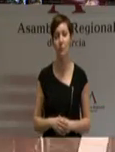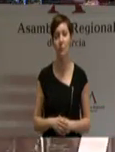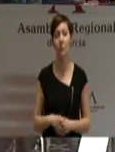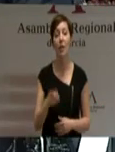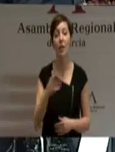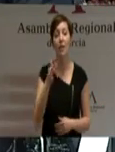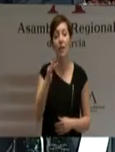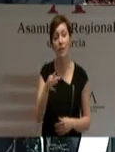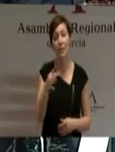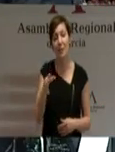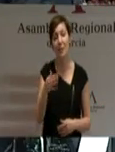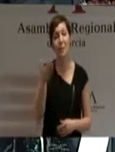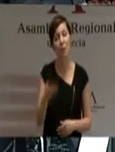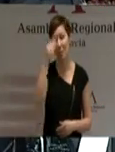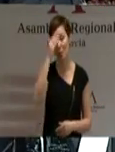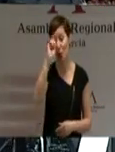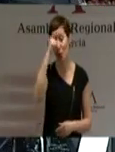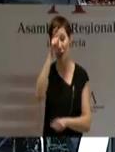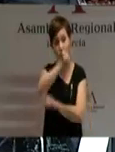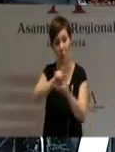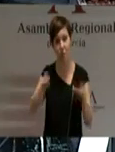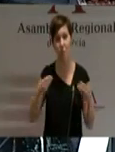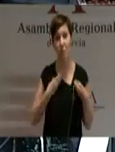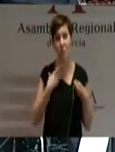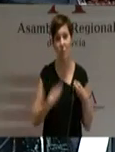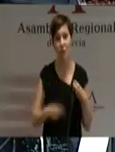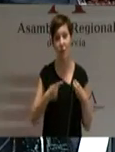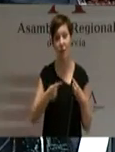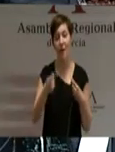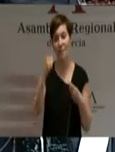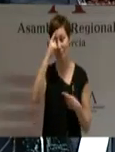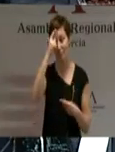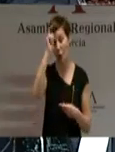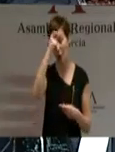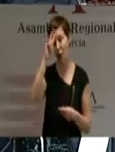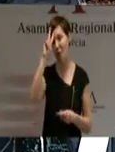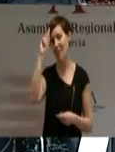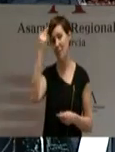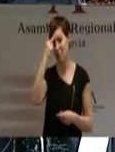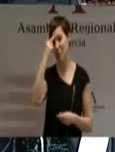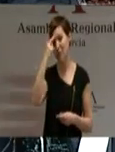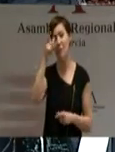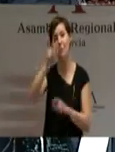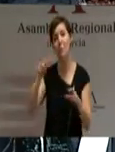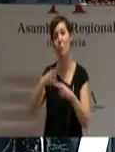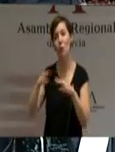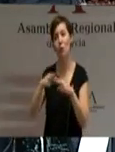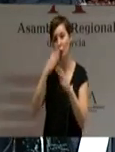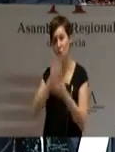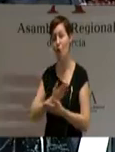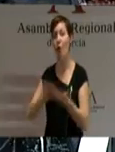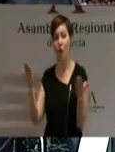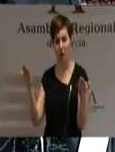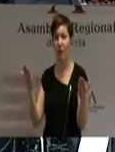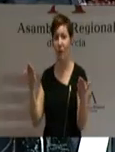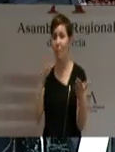restablecer la confianza entre los representantes y los representados, porque este es el